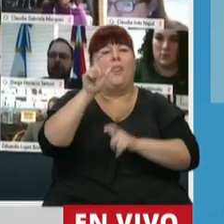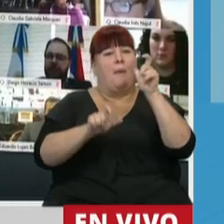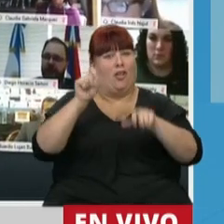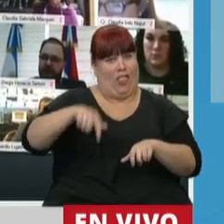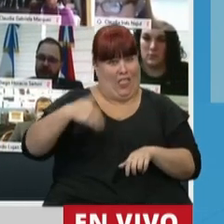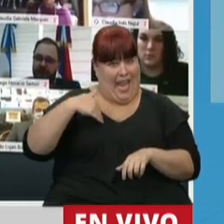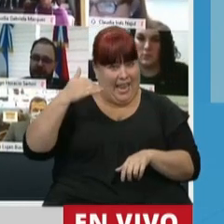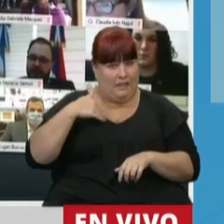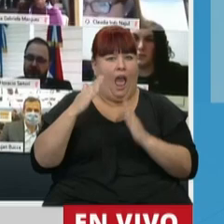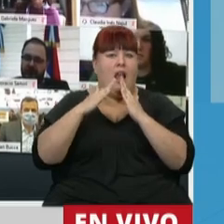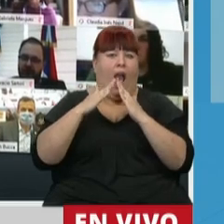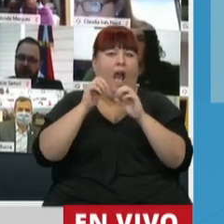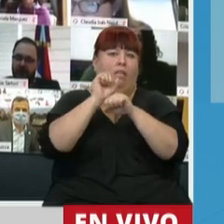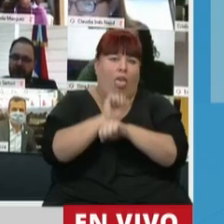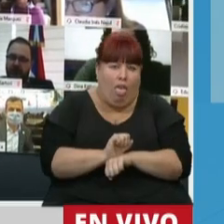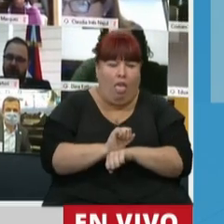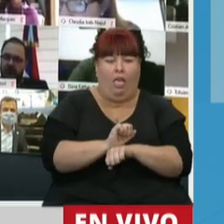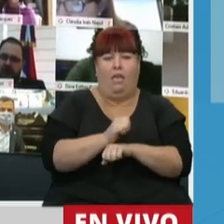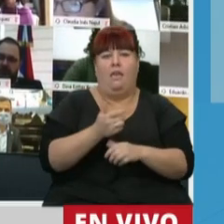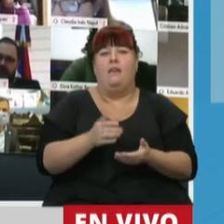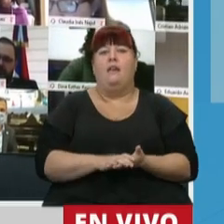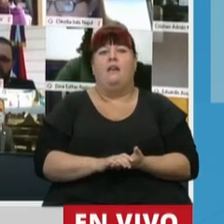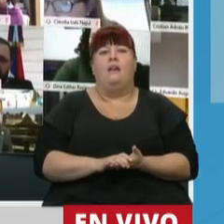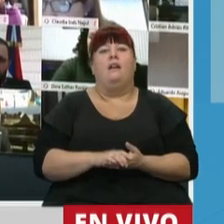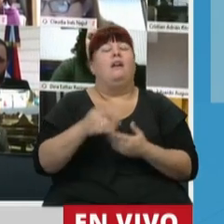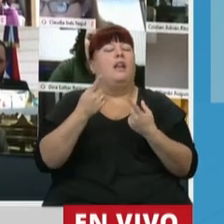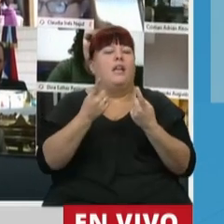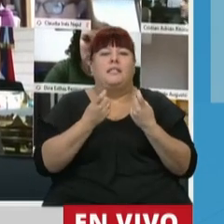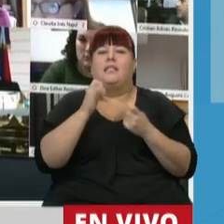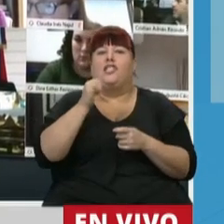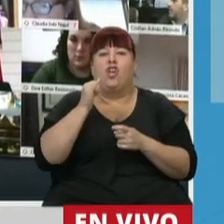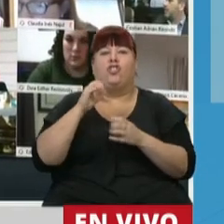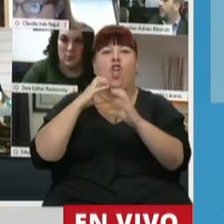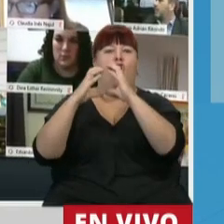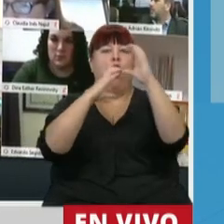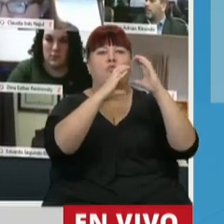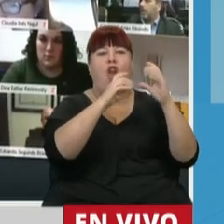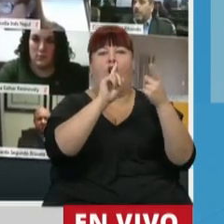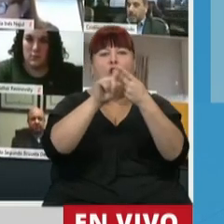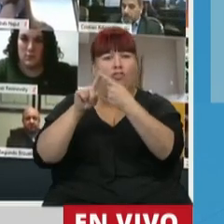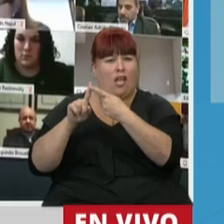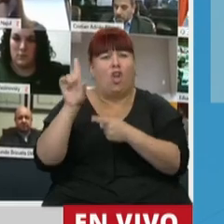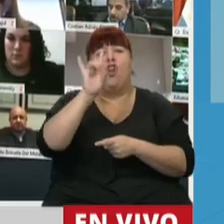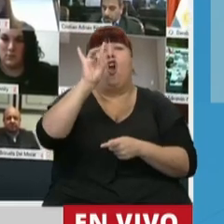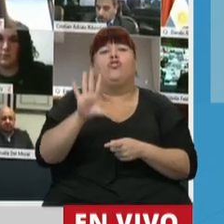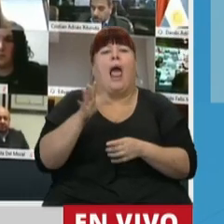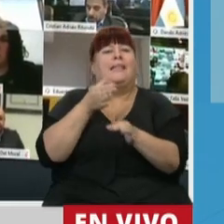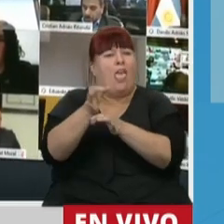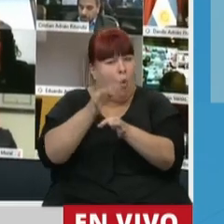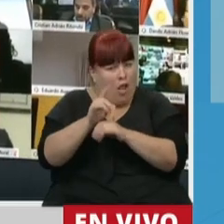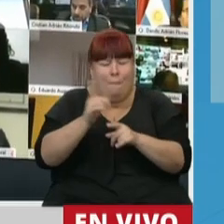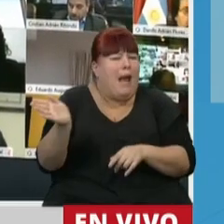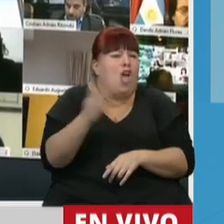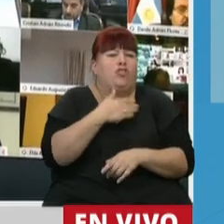argentinos encerrados en sus casas con la necesidad de comunicación, no solamente de educarse,